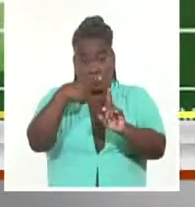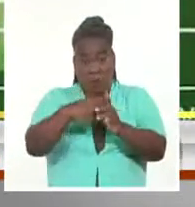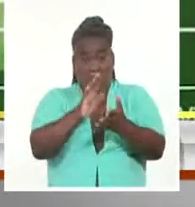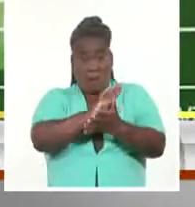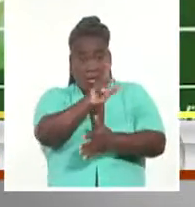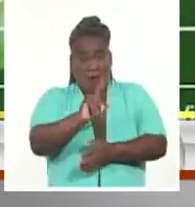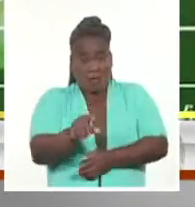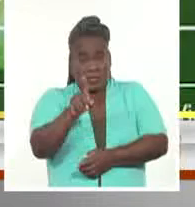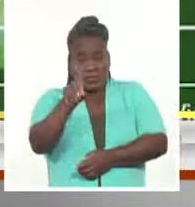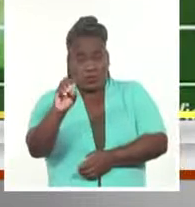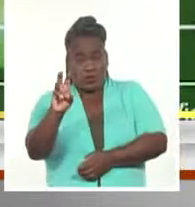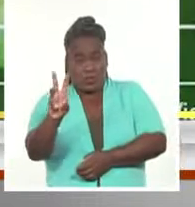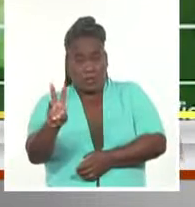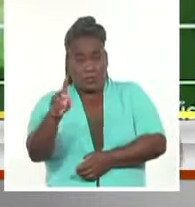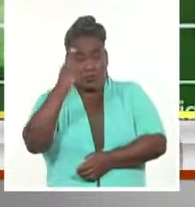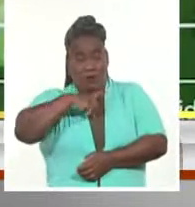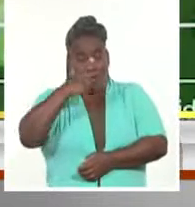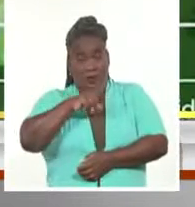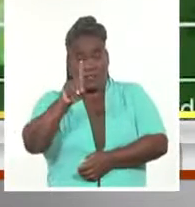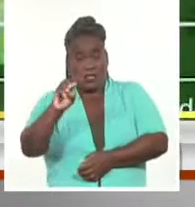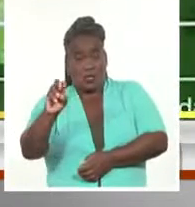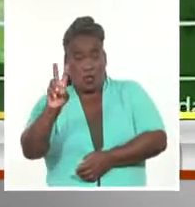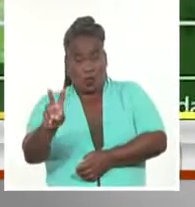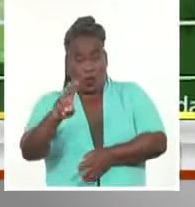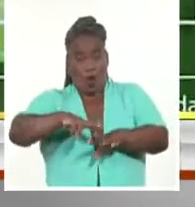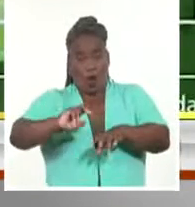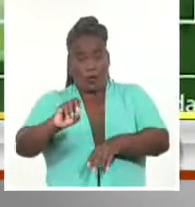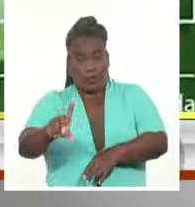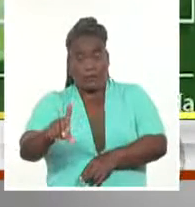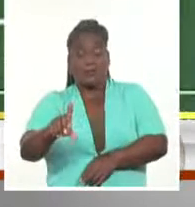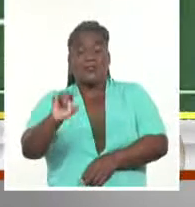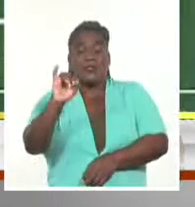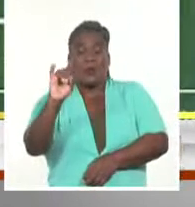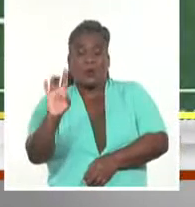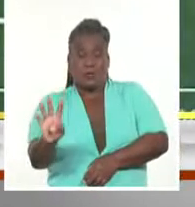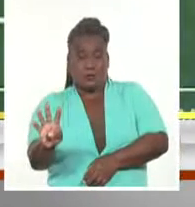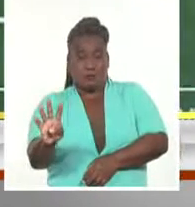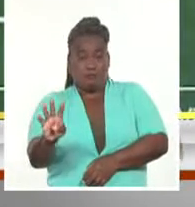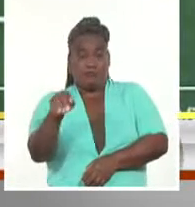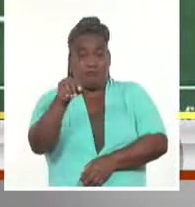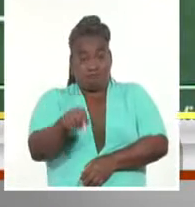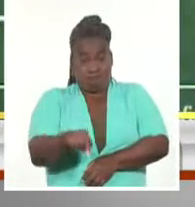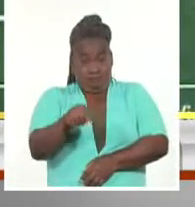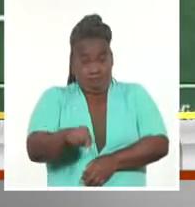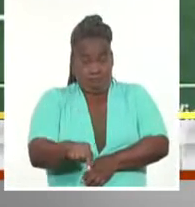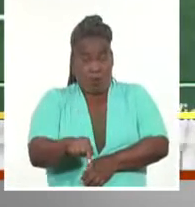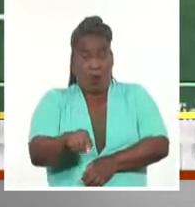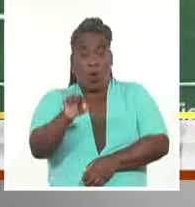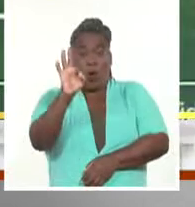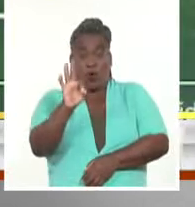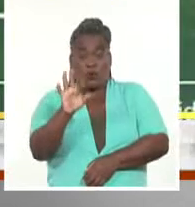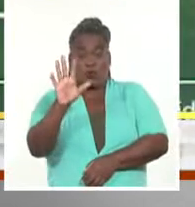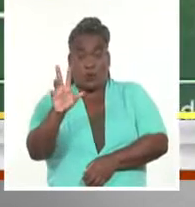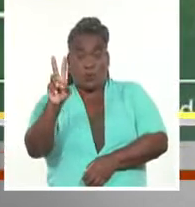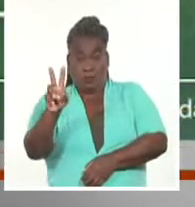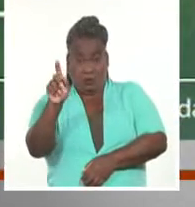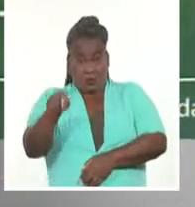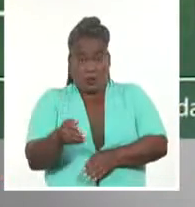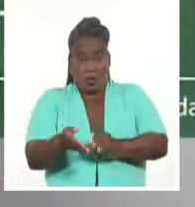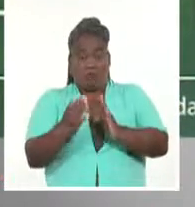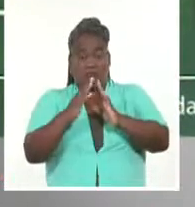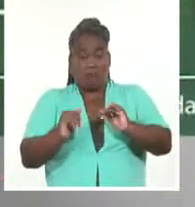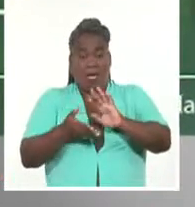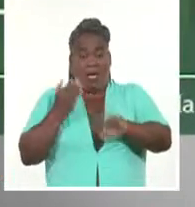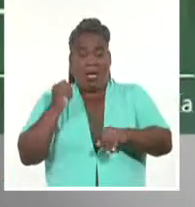103, Ciego de Ávila con 102 y Ulguín con 64. En el día hubo 852 altas, mientras que se mantienen